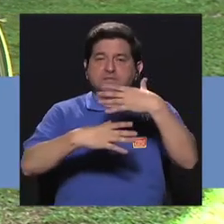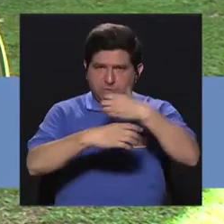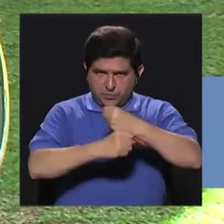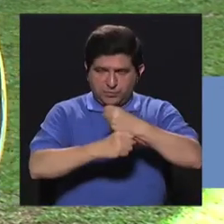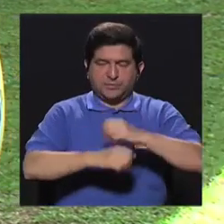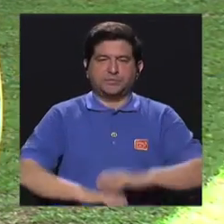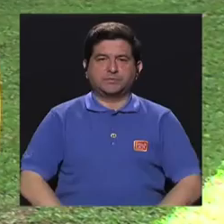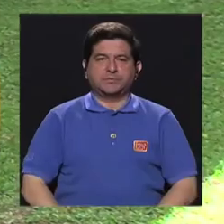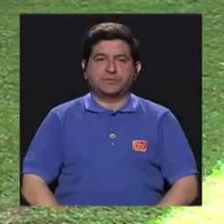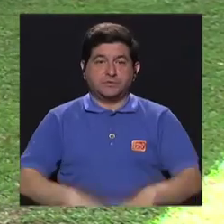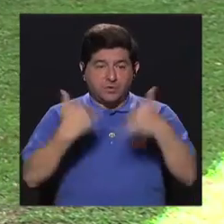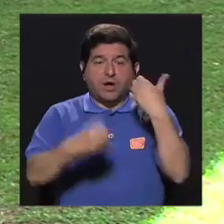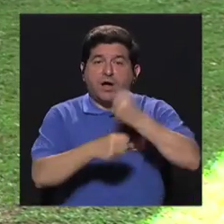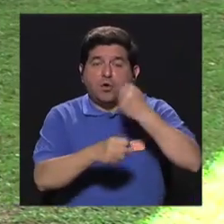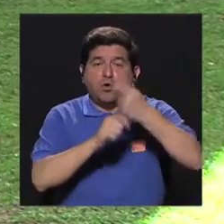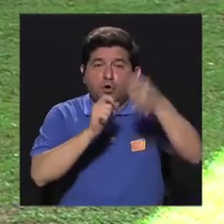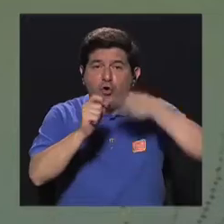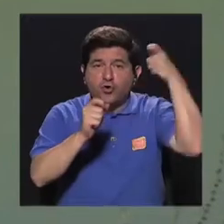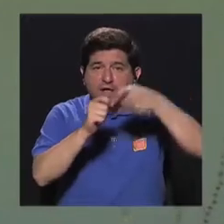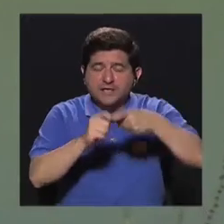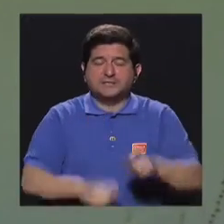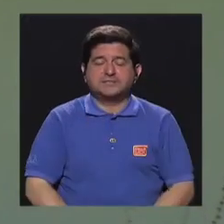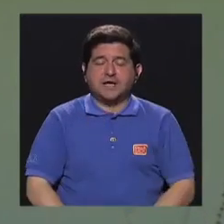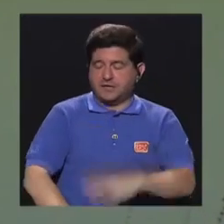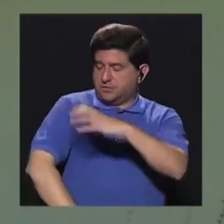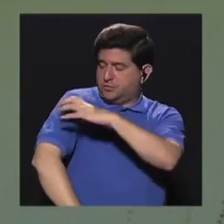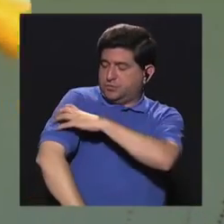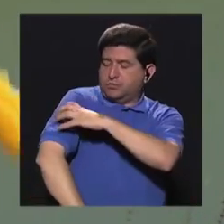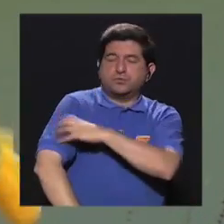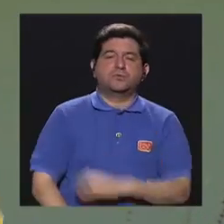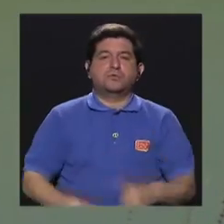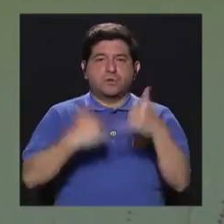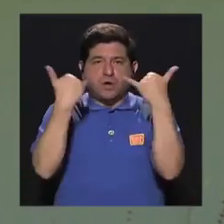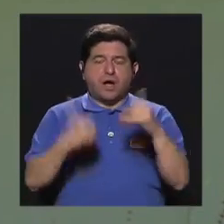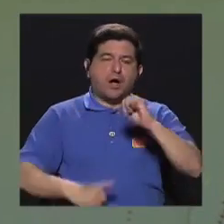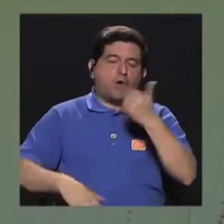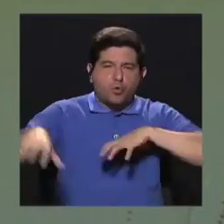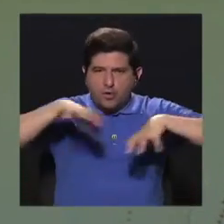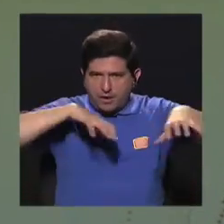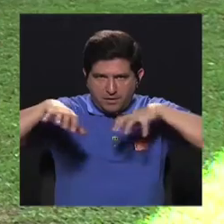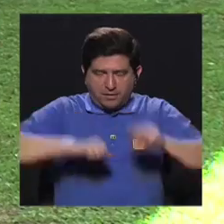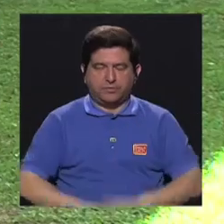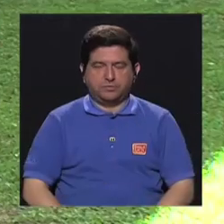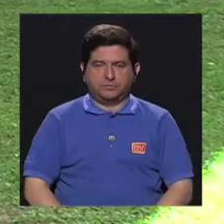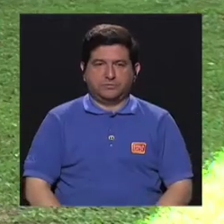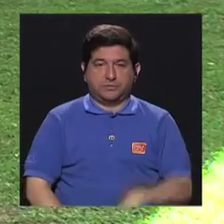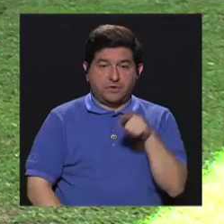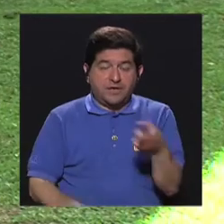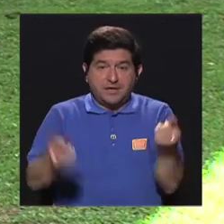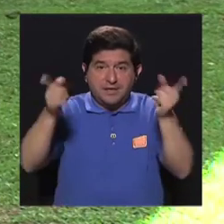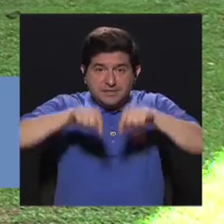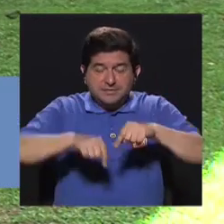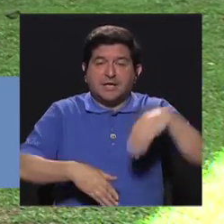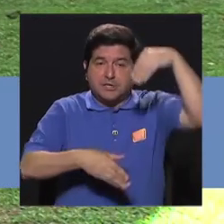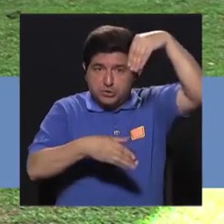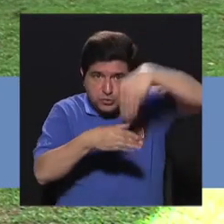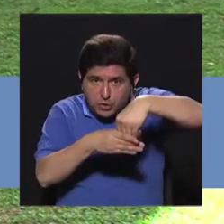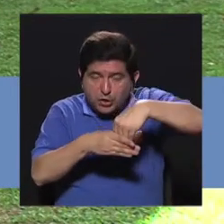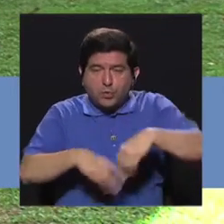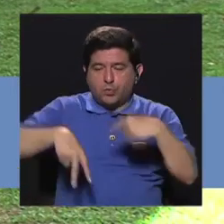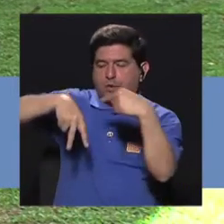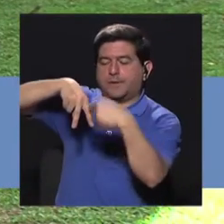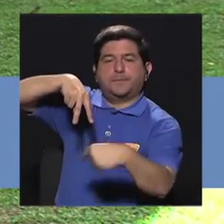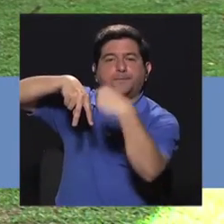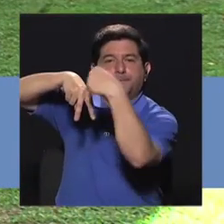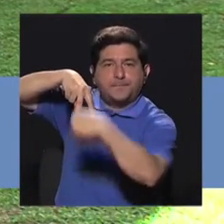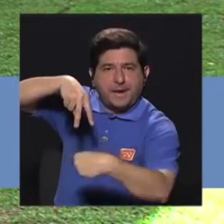Ese es el movimiento que tenemos que hacer. Aquí lo que estamos trabajando específicamente es el bíceps. Vamos a hacer otro movimiento, otro ejercicio donde vamos a también meter